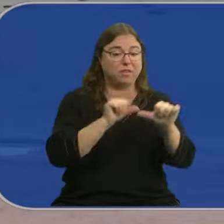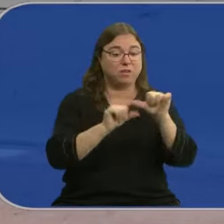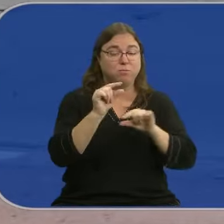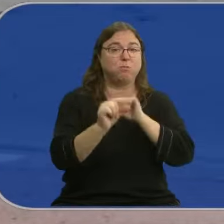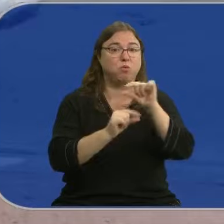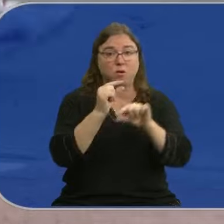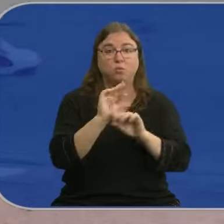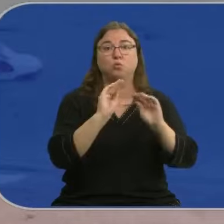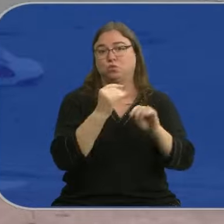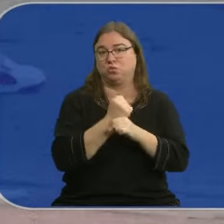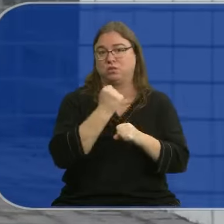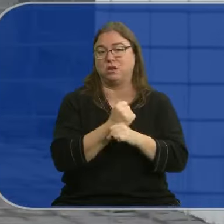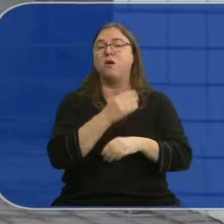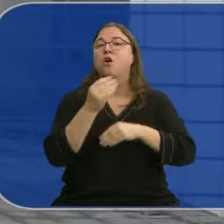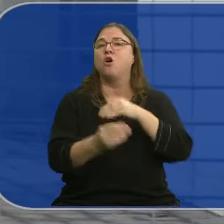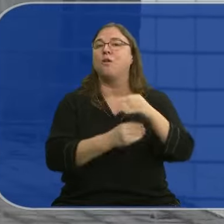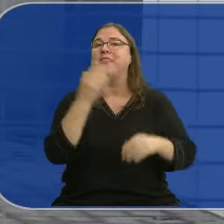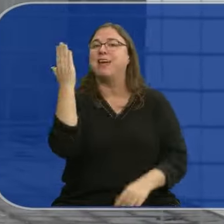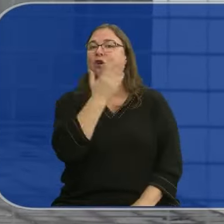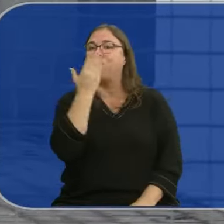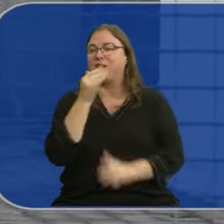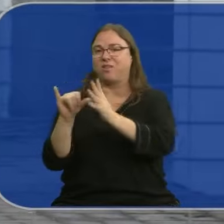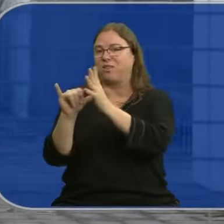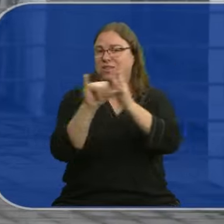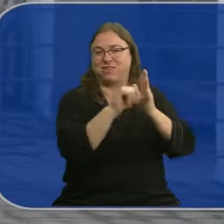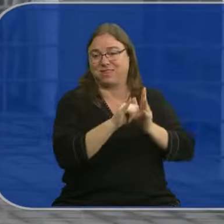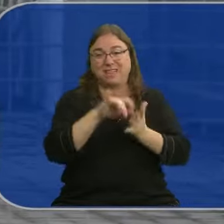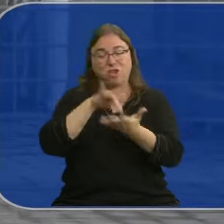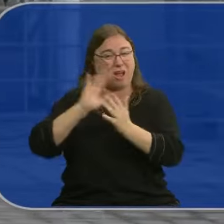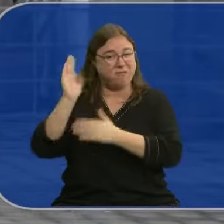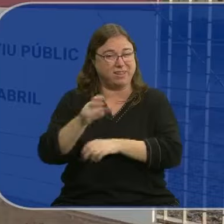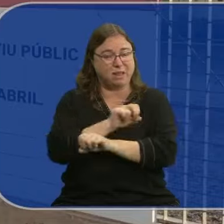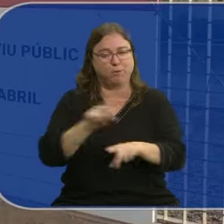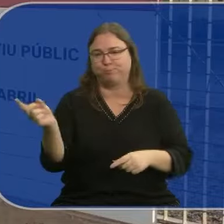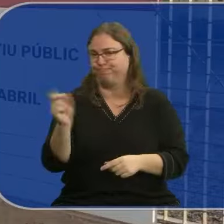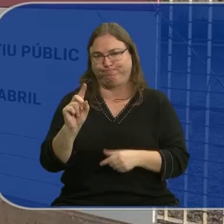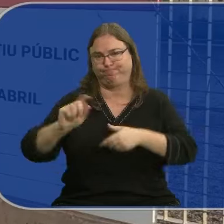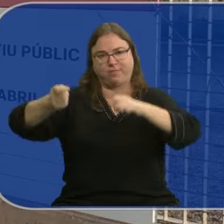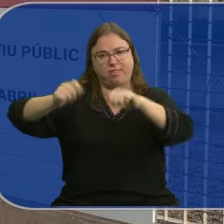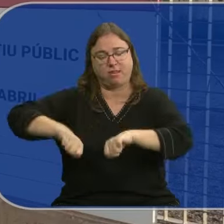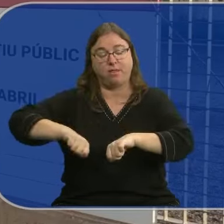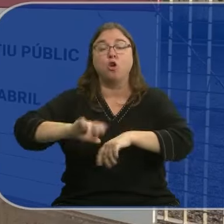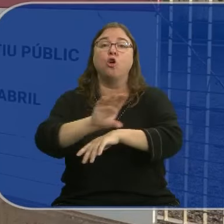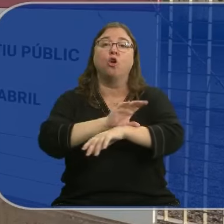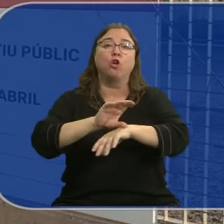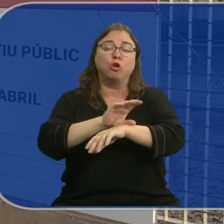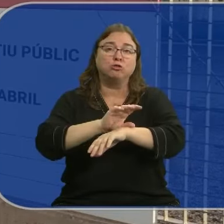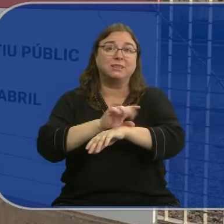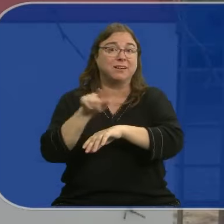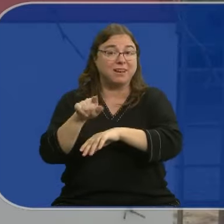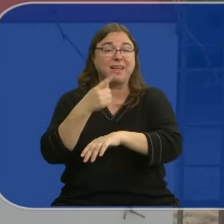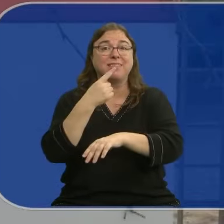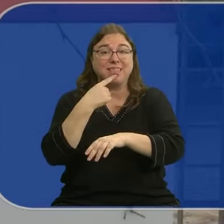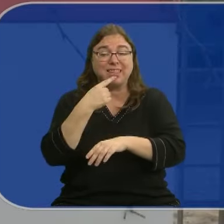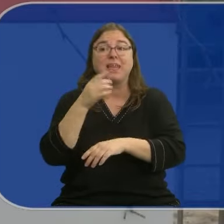poco a poco su actividad. No lo hacen, sin embargo, los colegios de las pedanías más afectadas por la dana. Desde la Consejería de Educación han autorizado a que estos centros